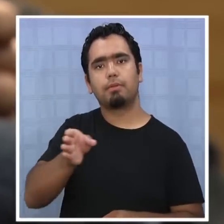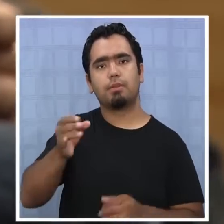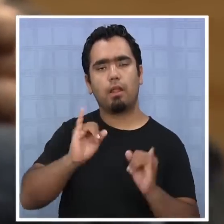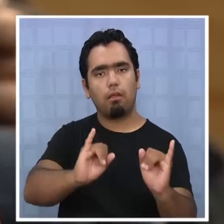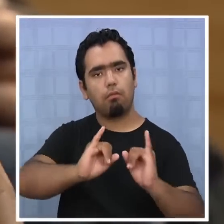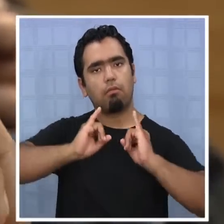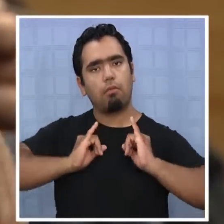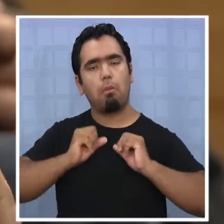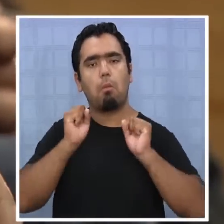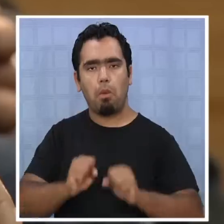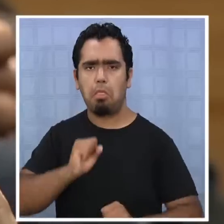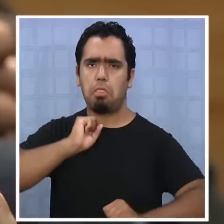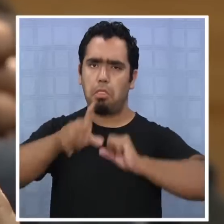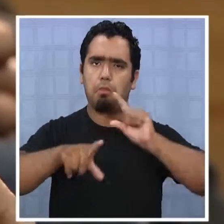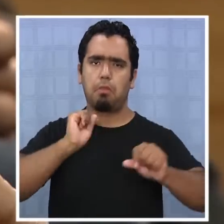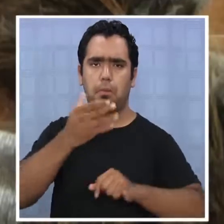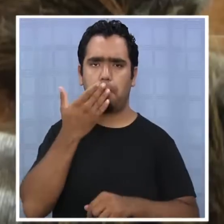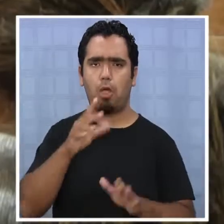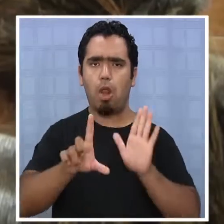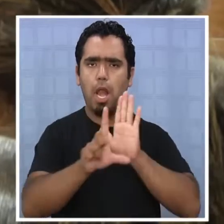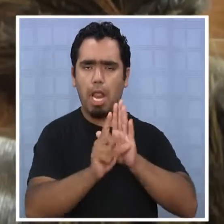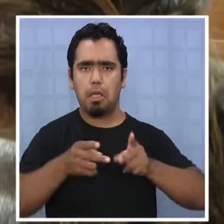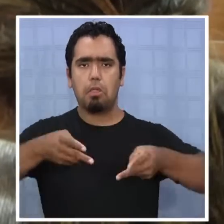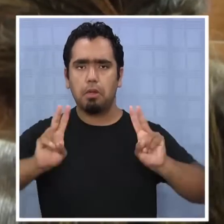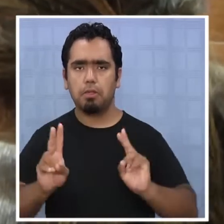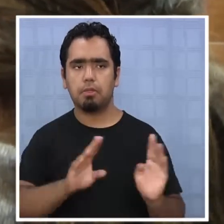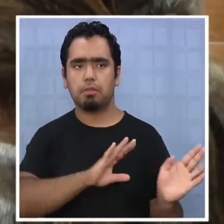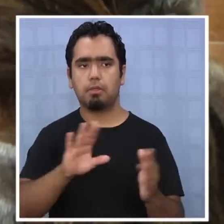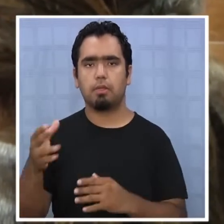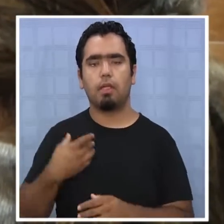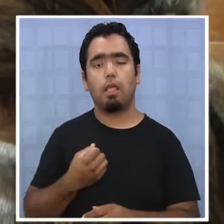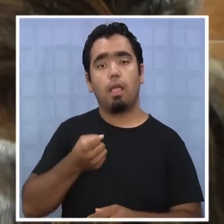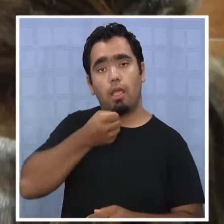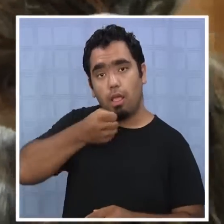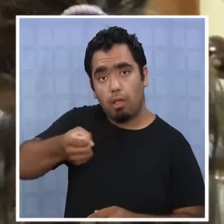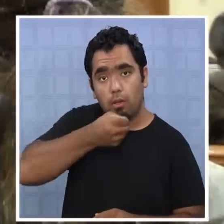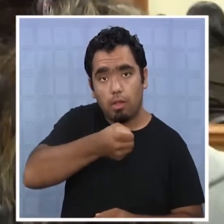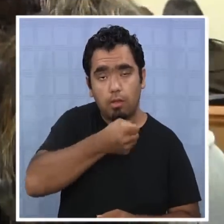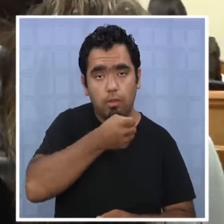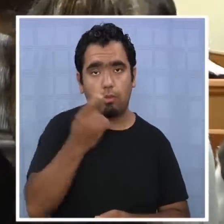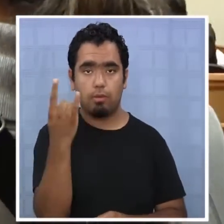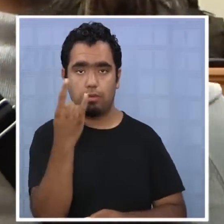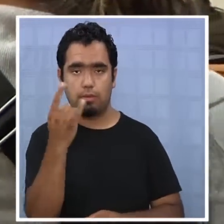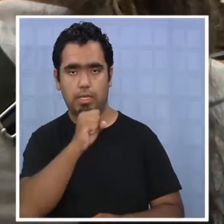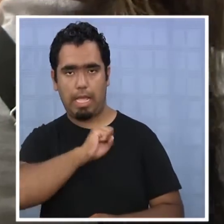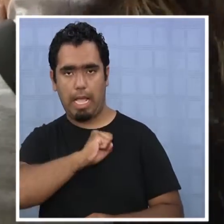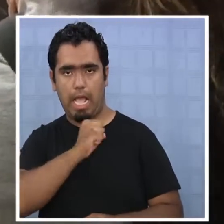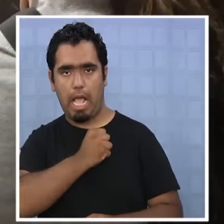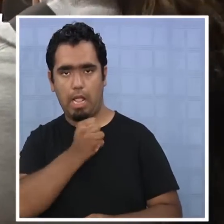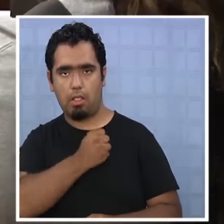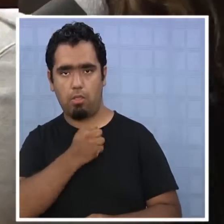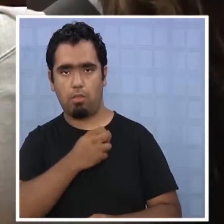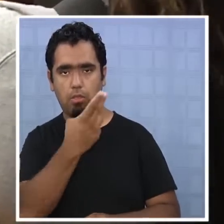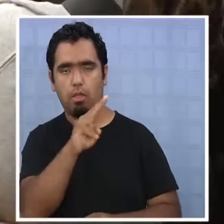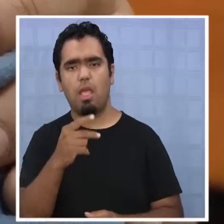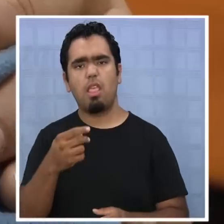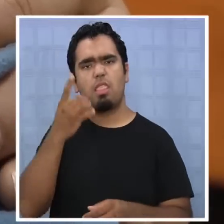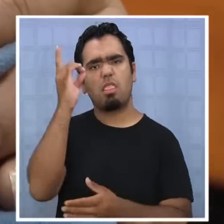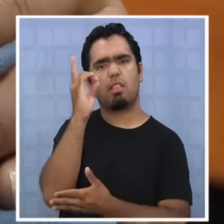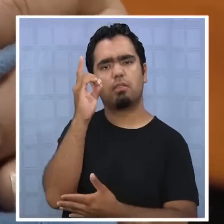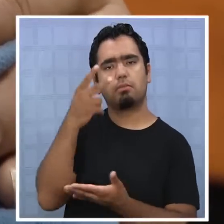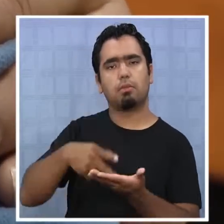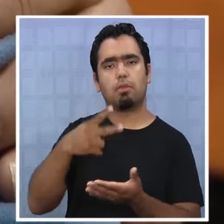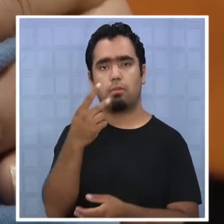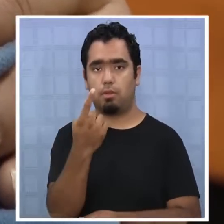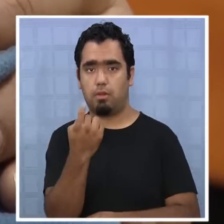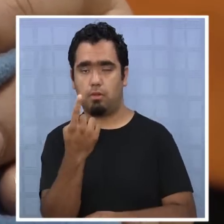informada, también puede defender de mejor forma sus derechos. Una encuesta de la Universidad Católica Silva Enríquez, publicada en diciembre de 2011,